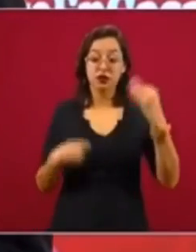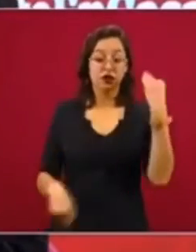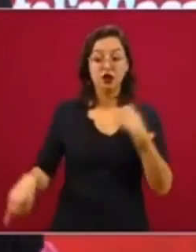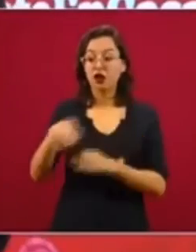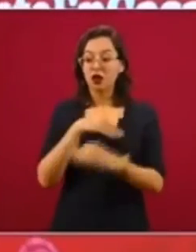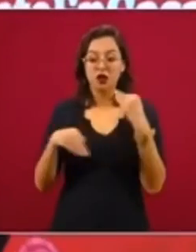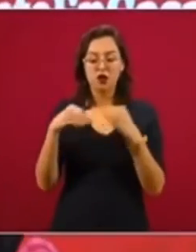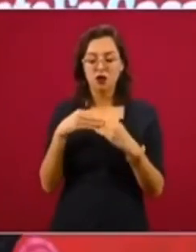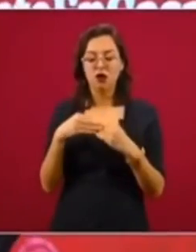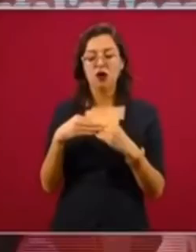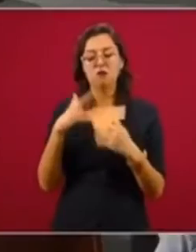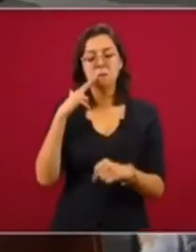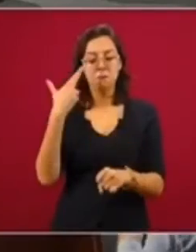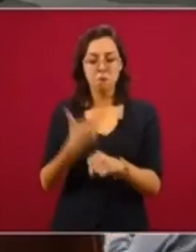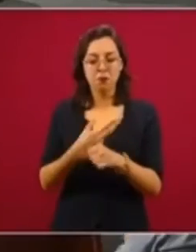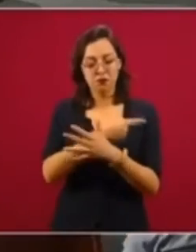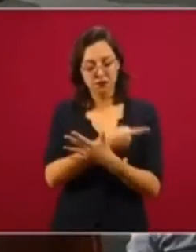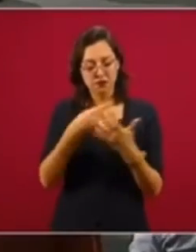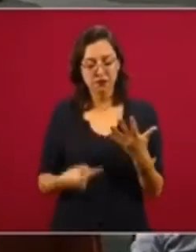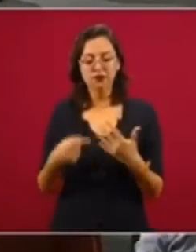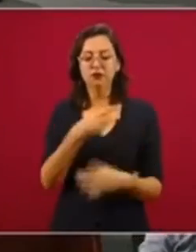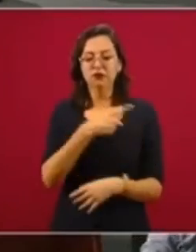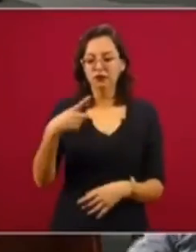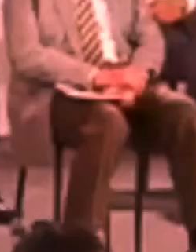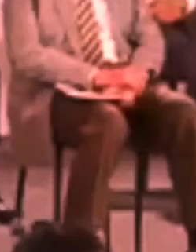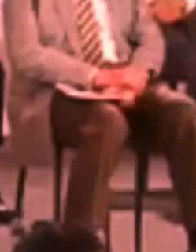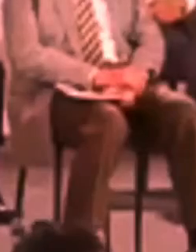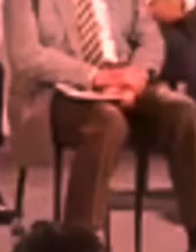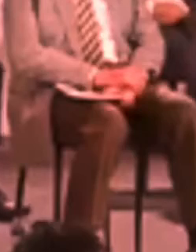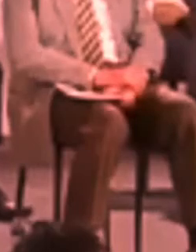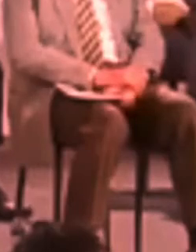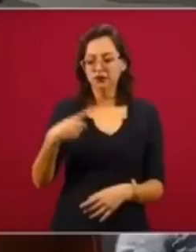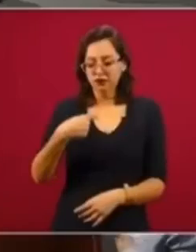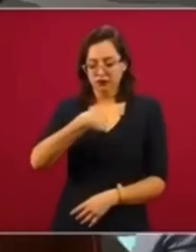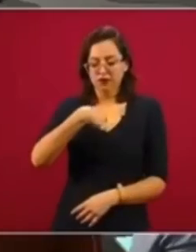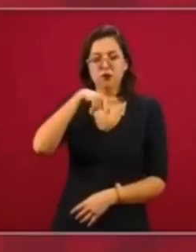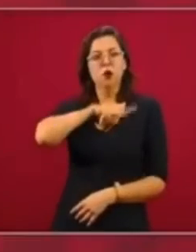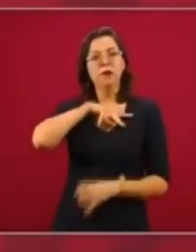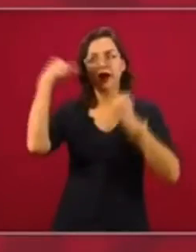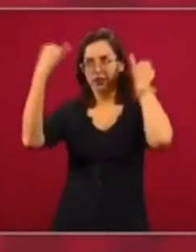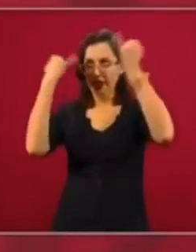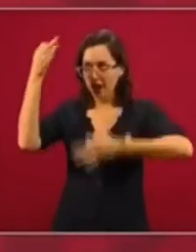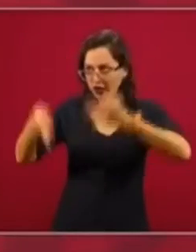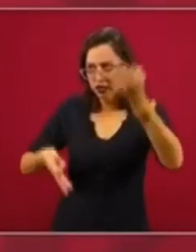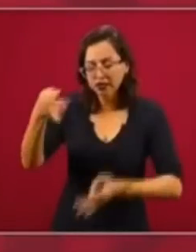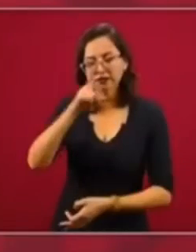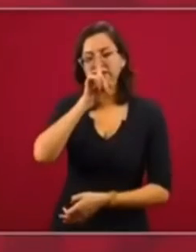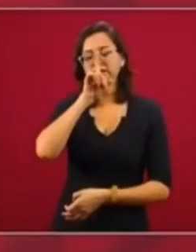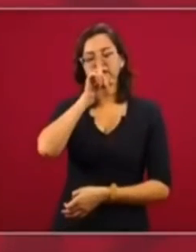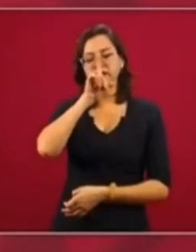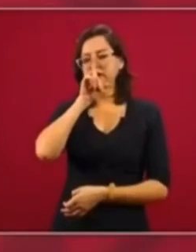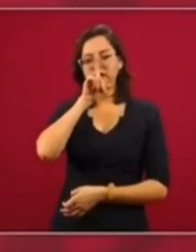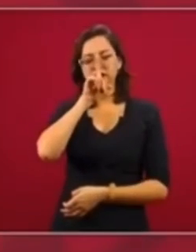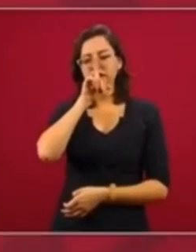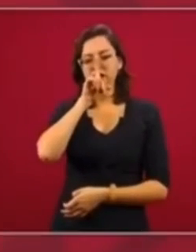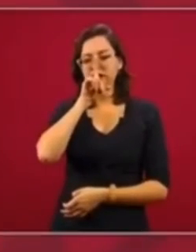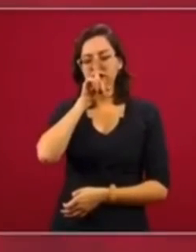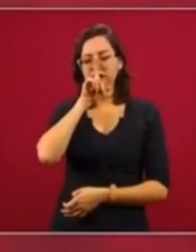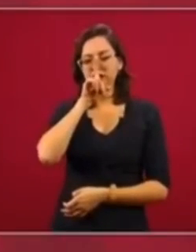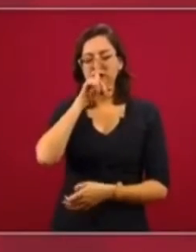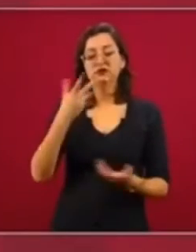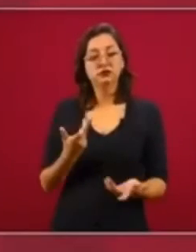de actuar con responsabilidad, no hacer juicios sumarios, no hacer juicios sumarios, esperar a que